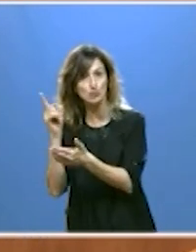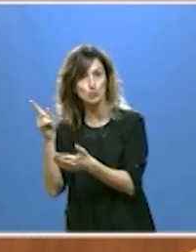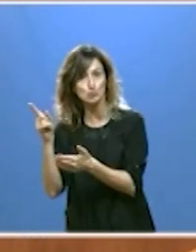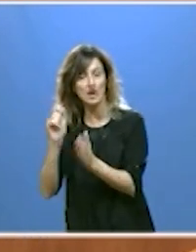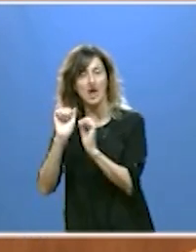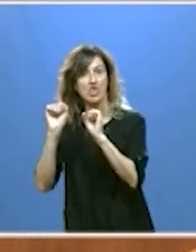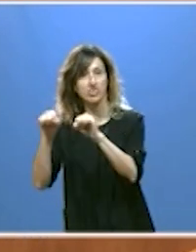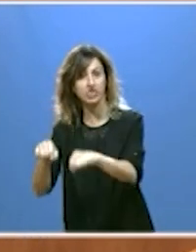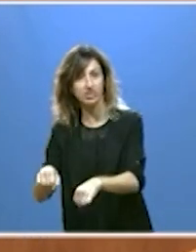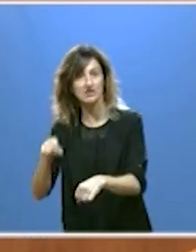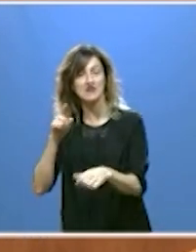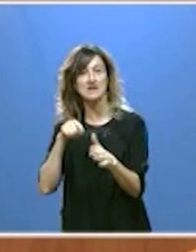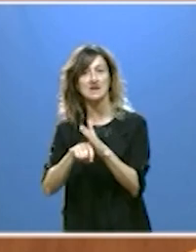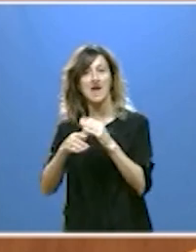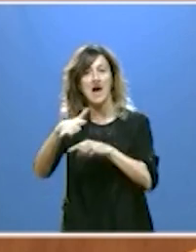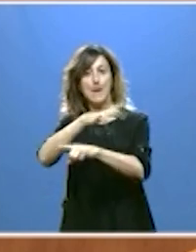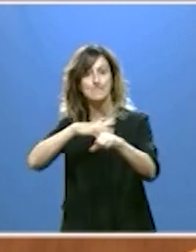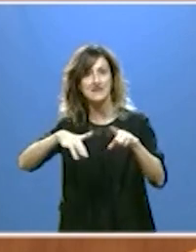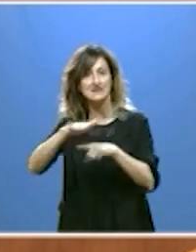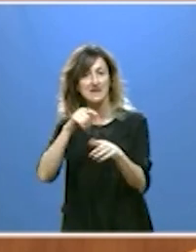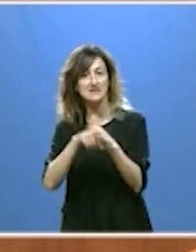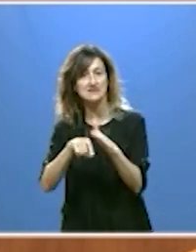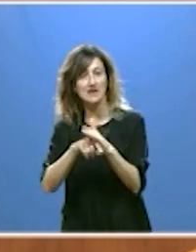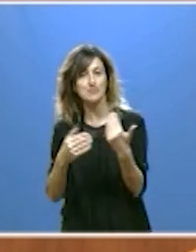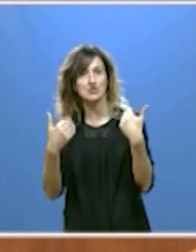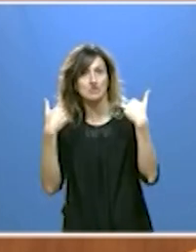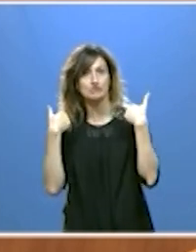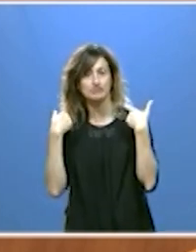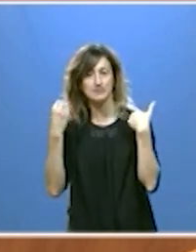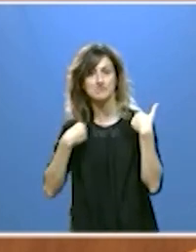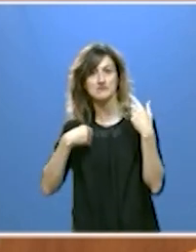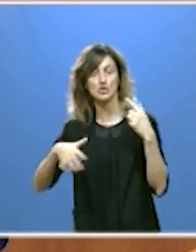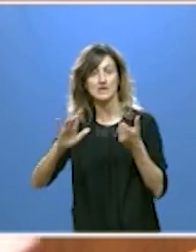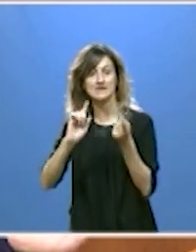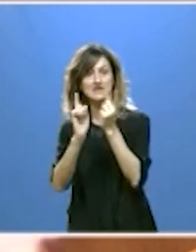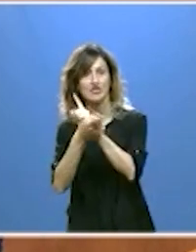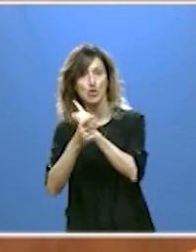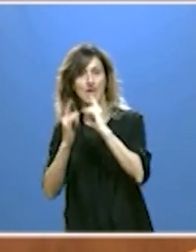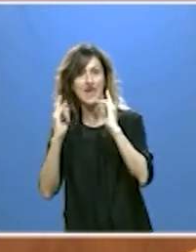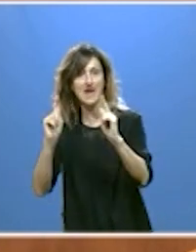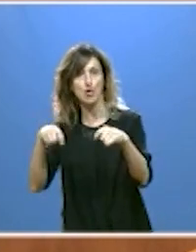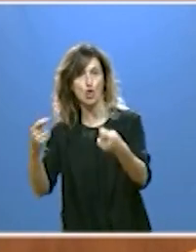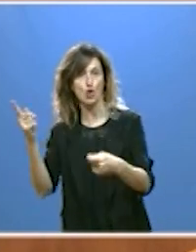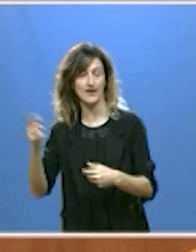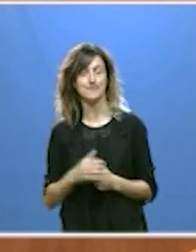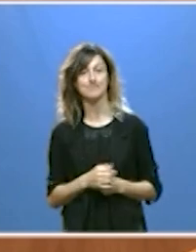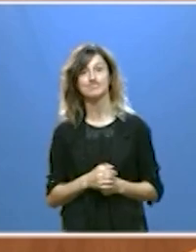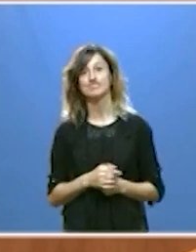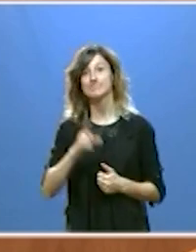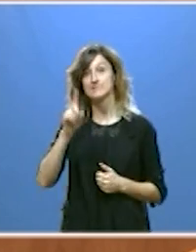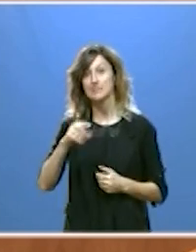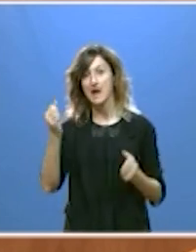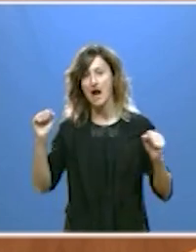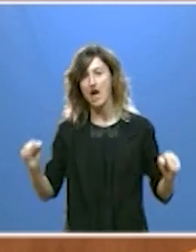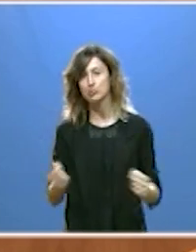los trámites ambientales que le corresponde al de transición ecológica además tenemos en marcha actuaciones para